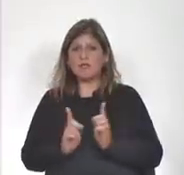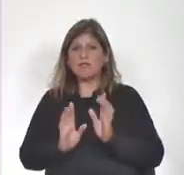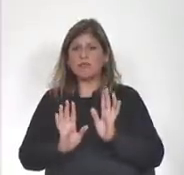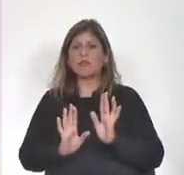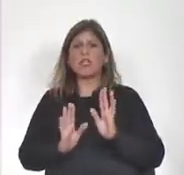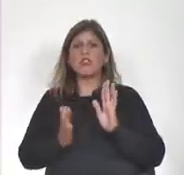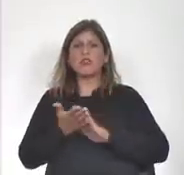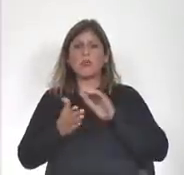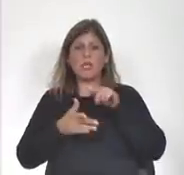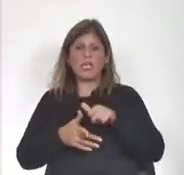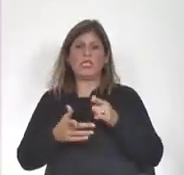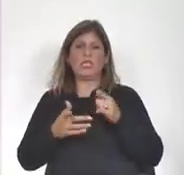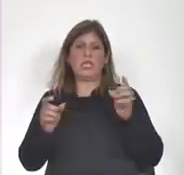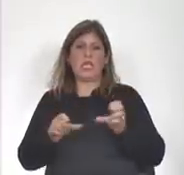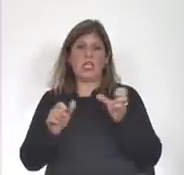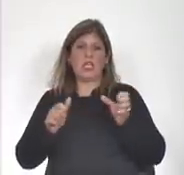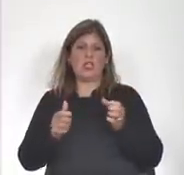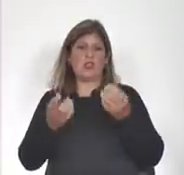este hecho particular